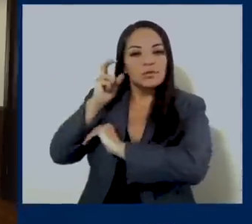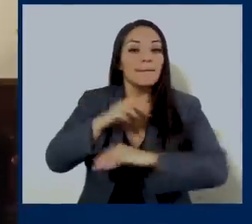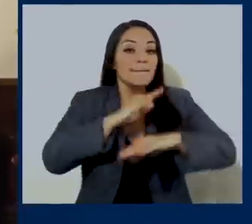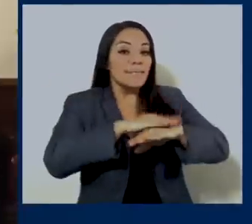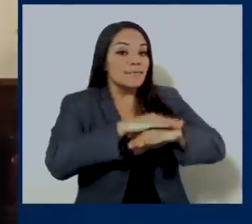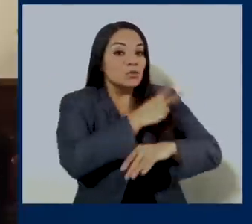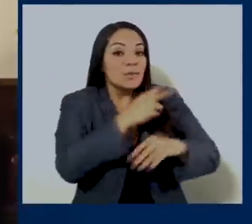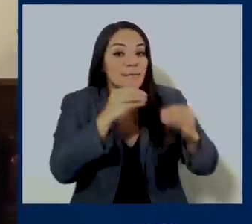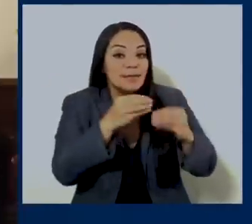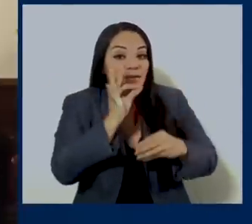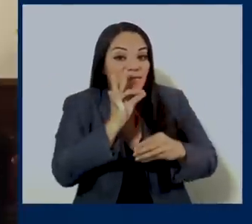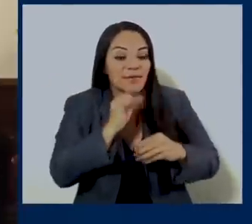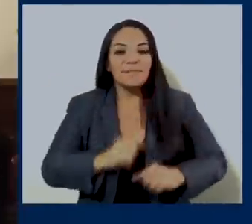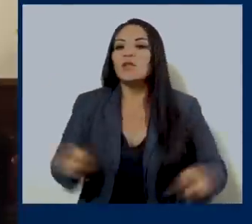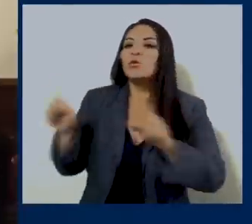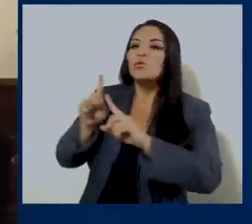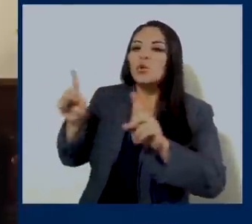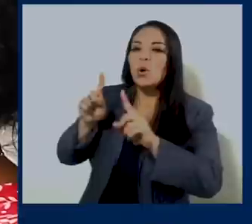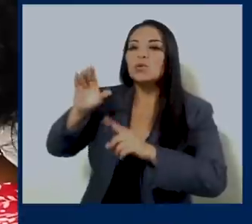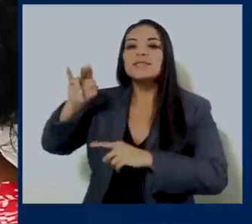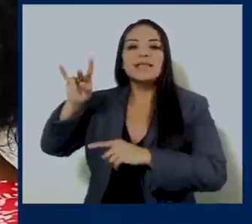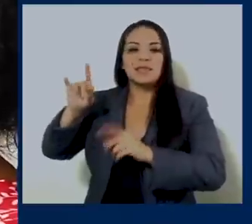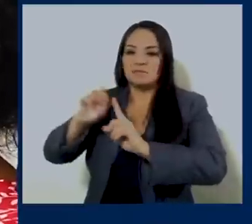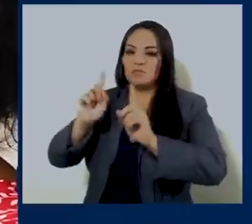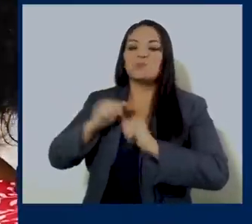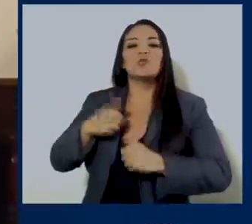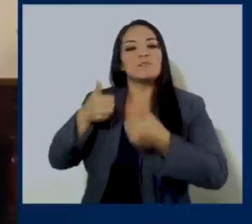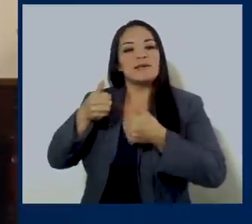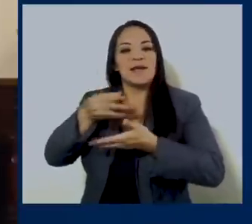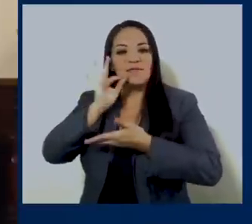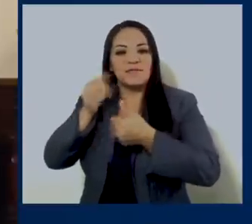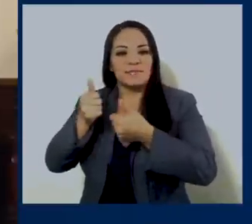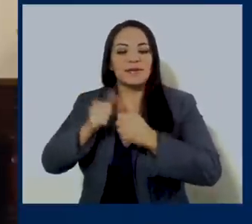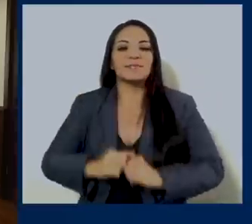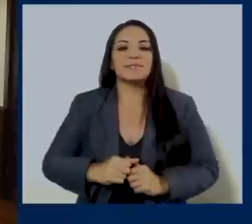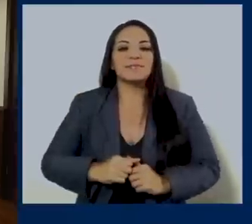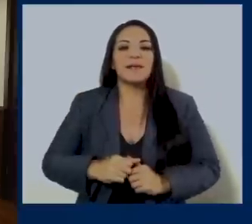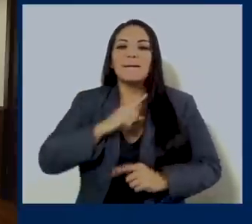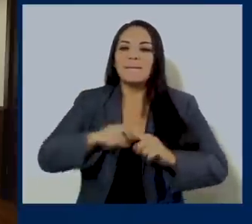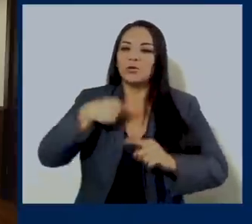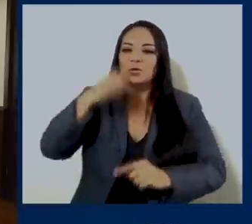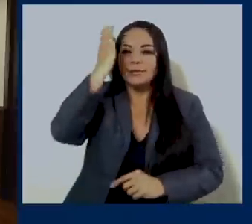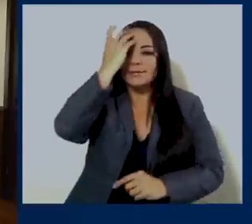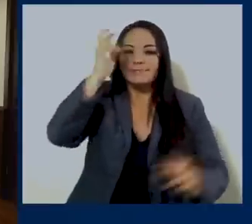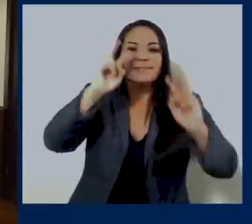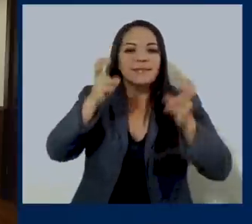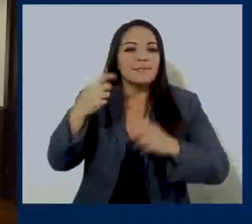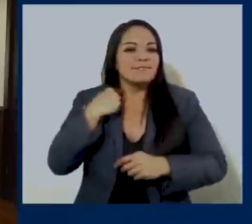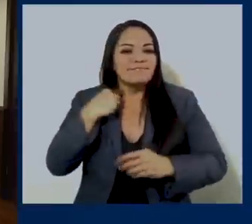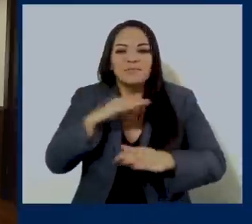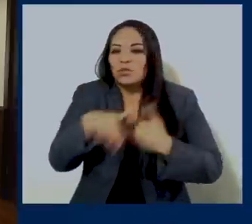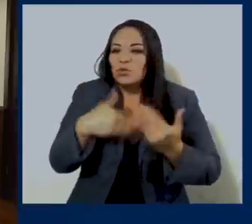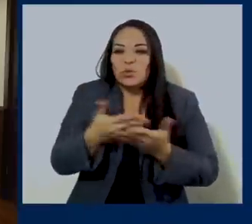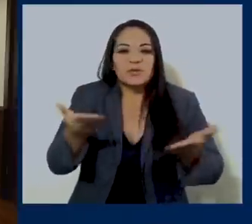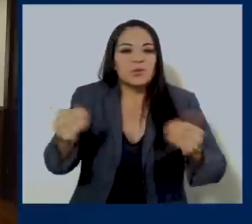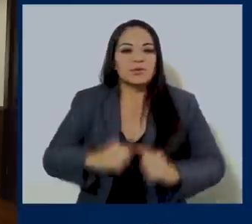Adelante. Permiso, jefe. ¿Le pido más cafecito? No, doña Cid, y viera que estoy bien con el café. Ve, lo que me tiene mal es este tema del costo de la